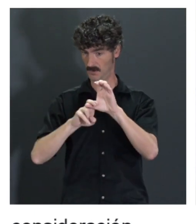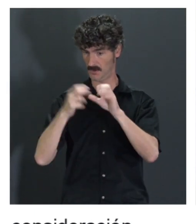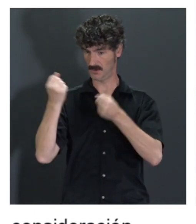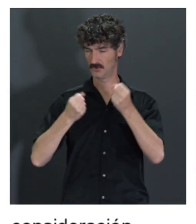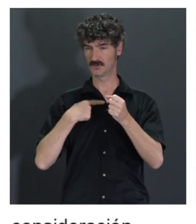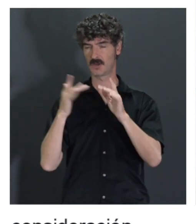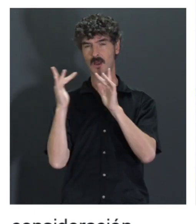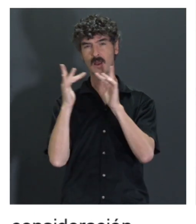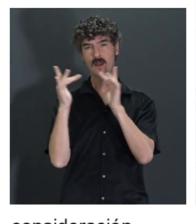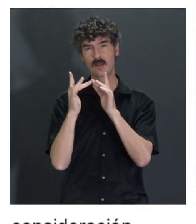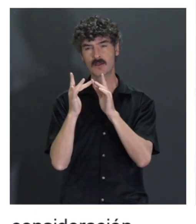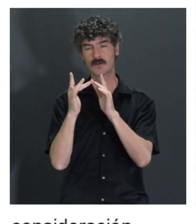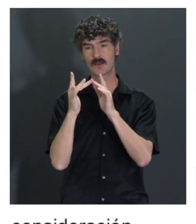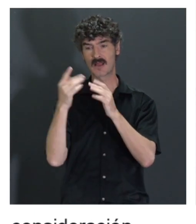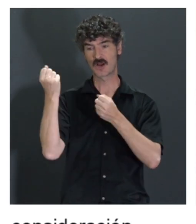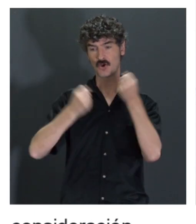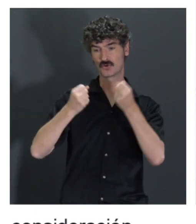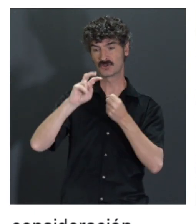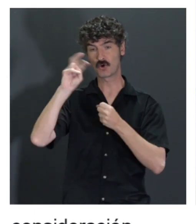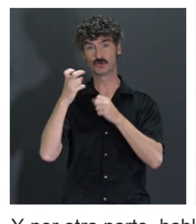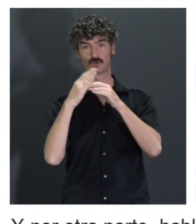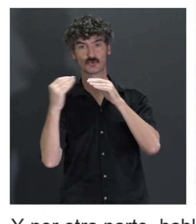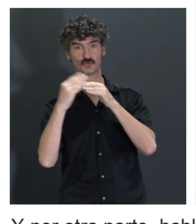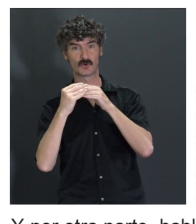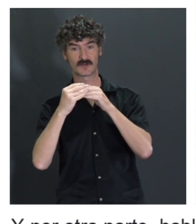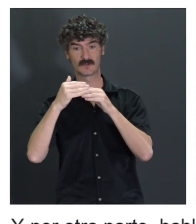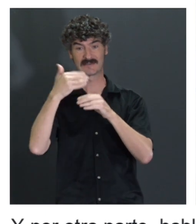a relacionar el vehículo con el resto de usuarios de la vía pública.